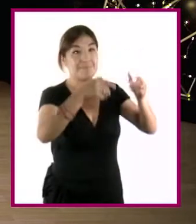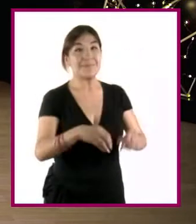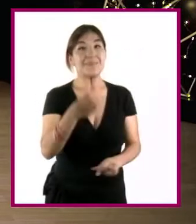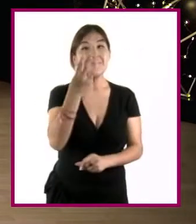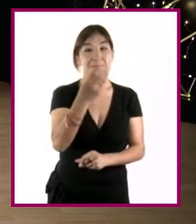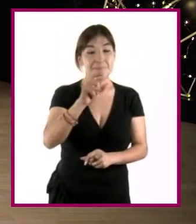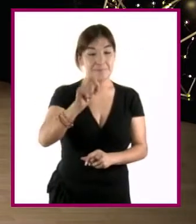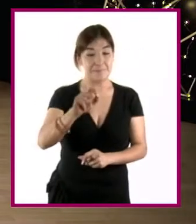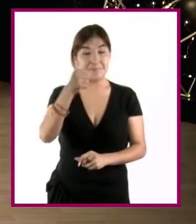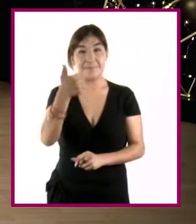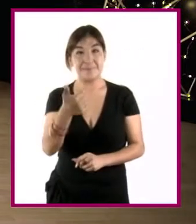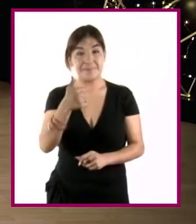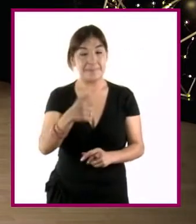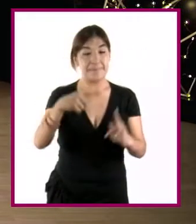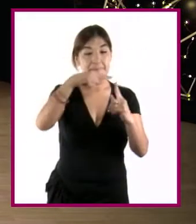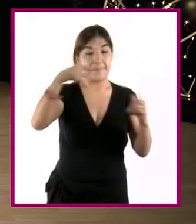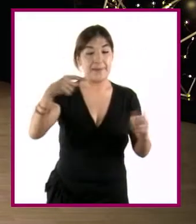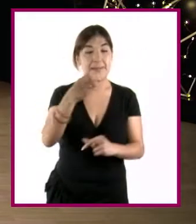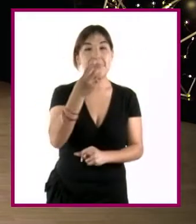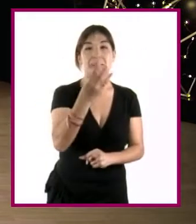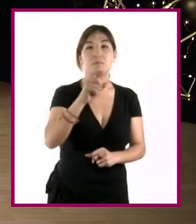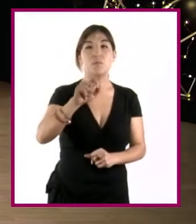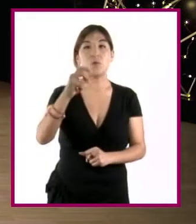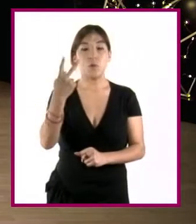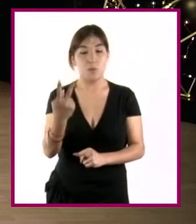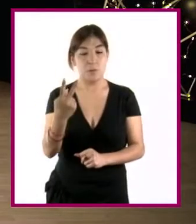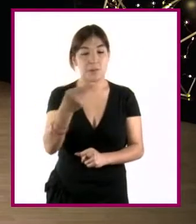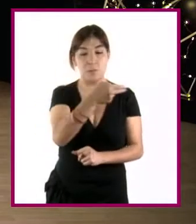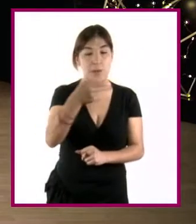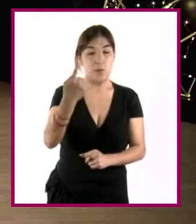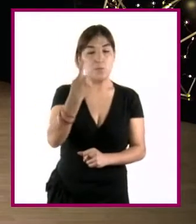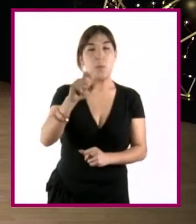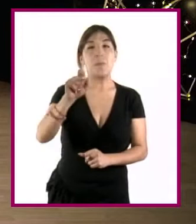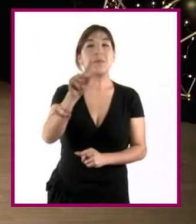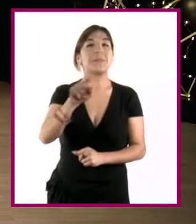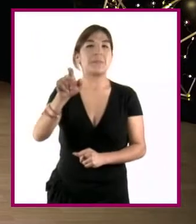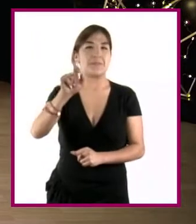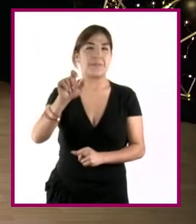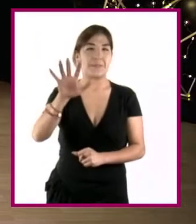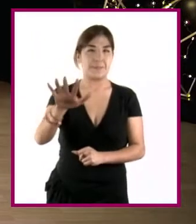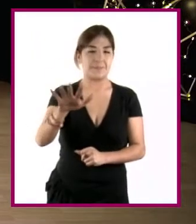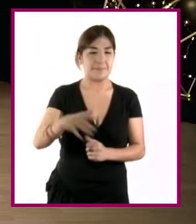.6 entre 3.2 es igual a 1.125.